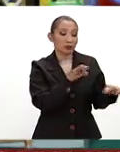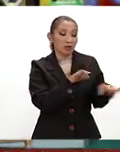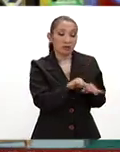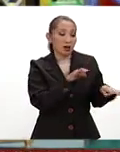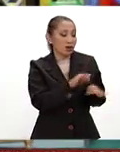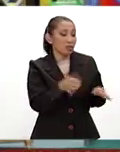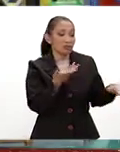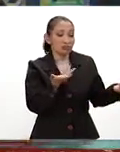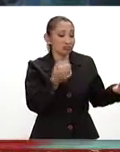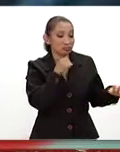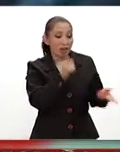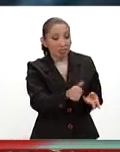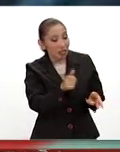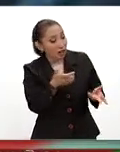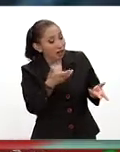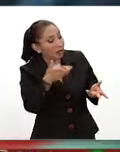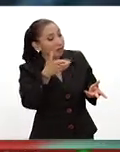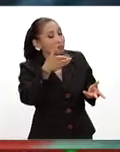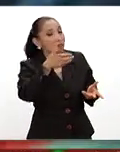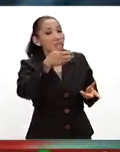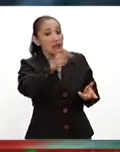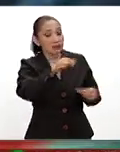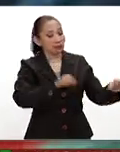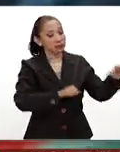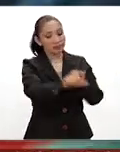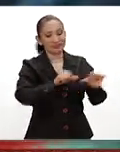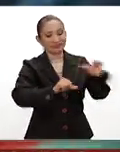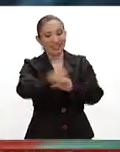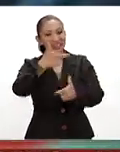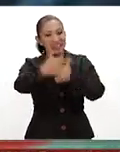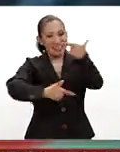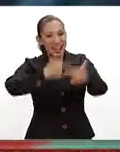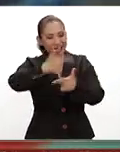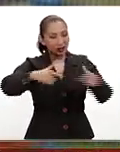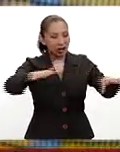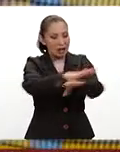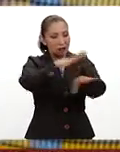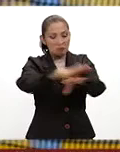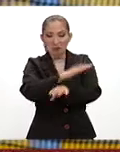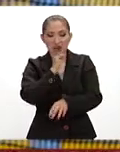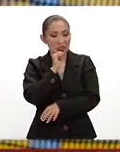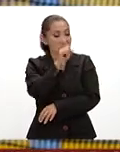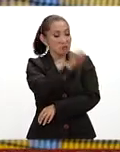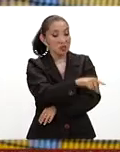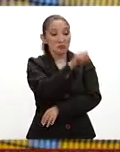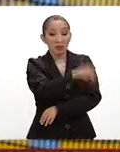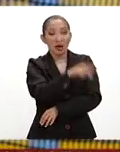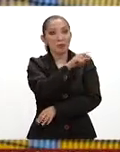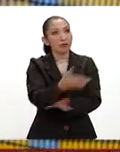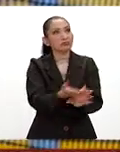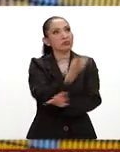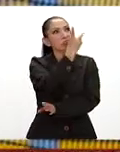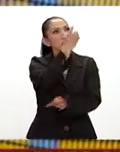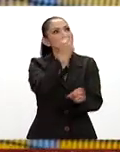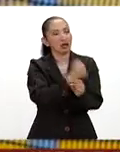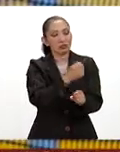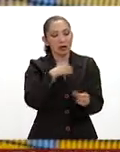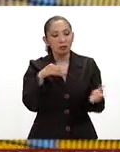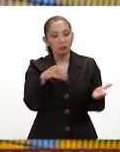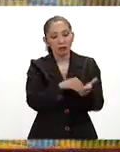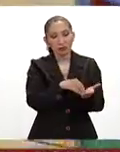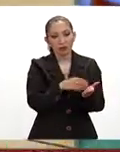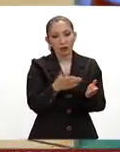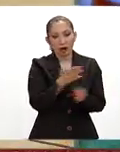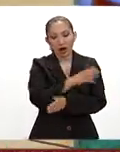no se había trabajado este relevo generacional. Hace dos años apenas se implementó por